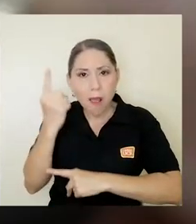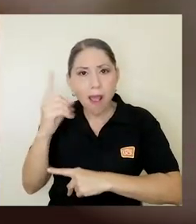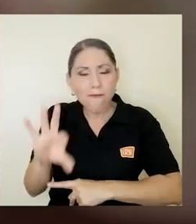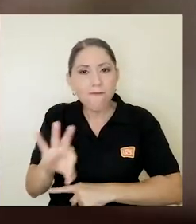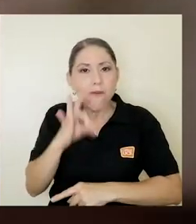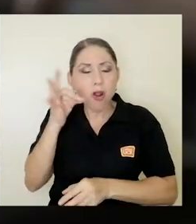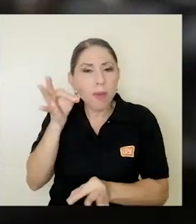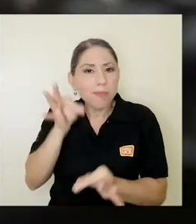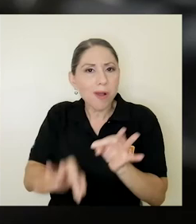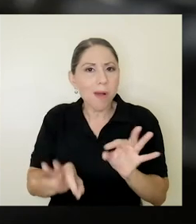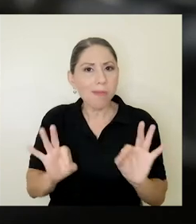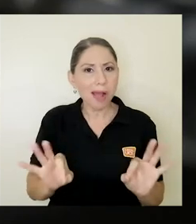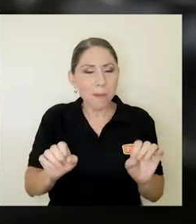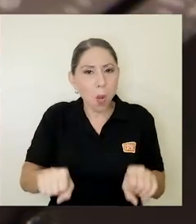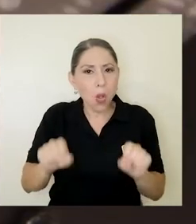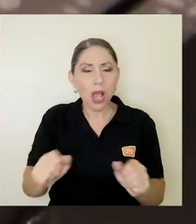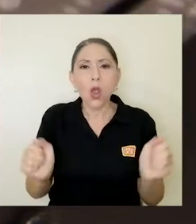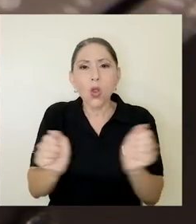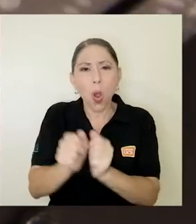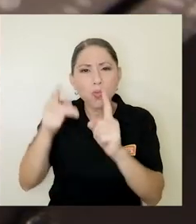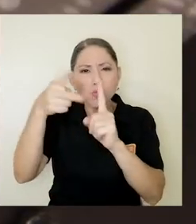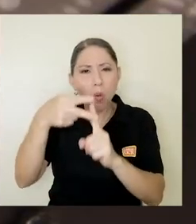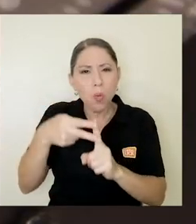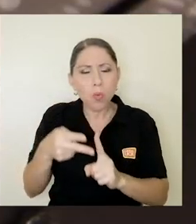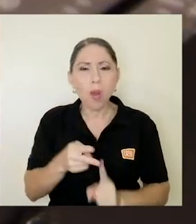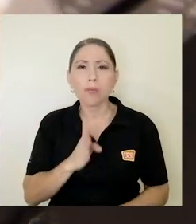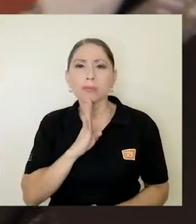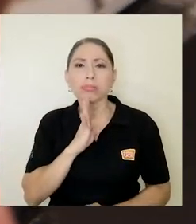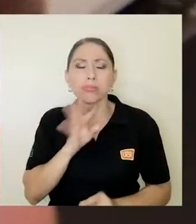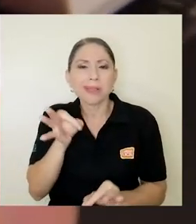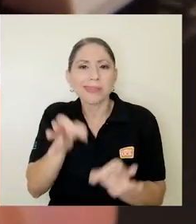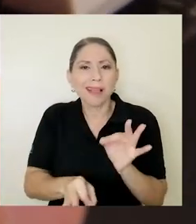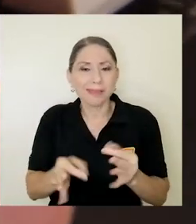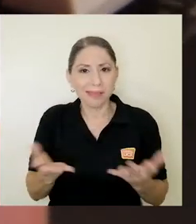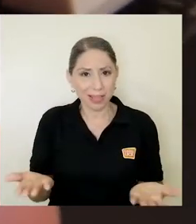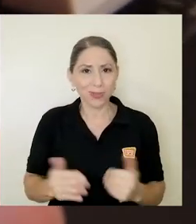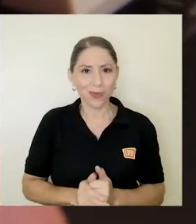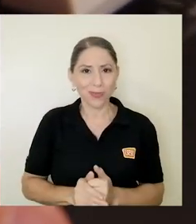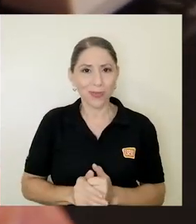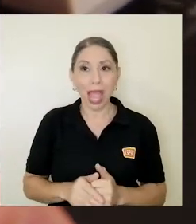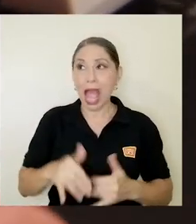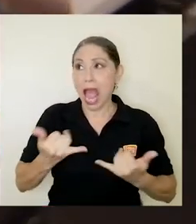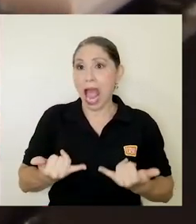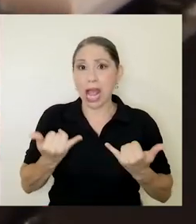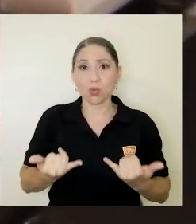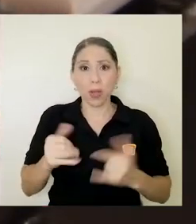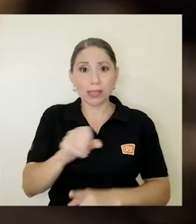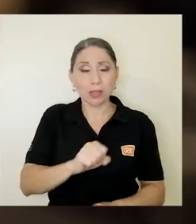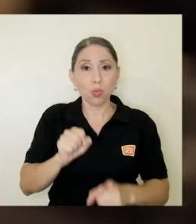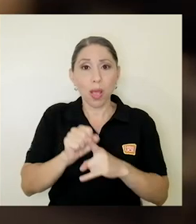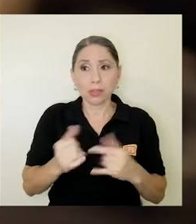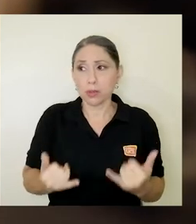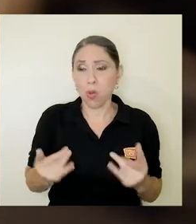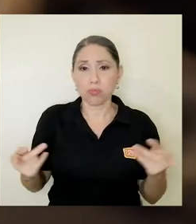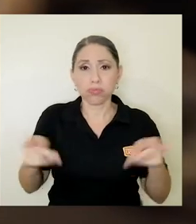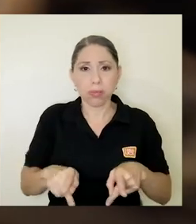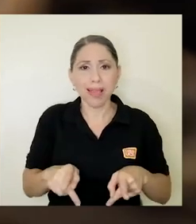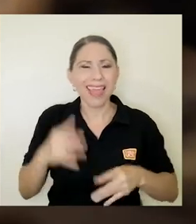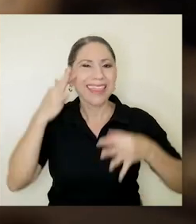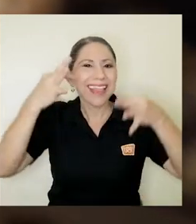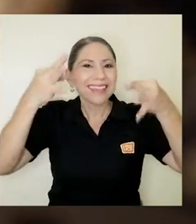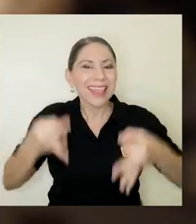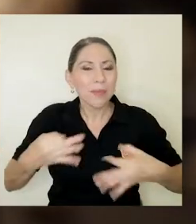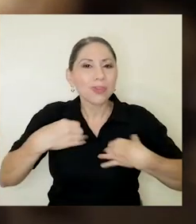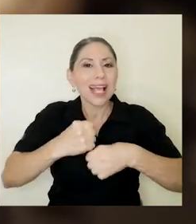lo más sencilla posible, en un lenguaje muy sencillo. En el contexto actual decidimos